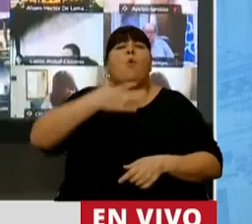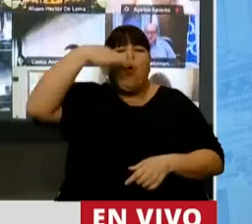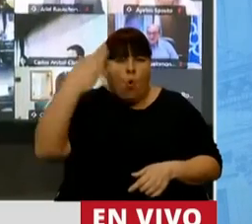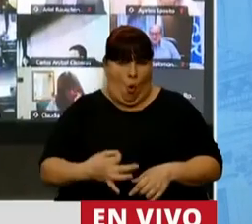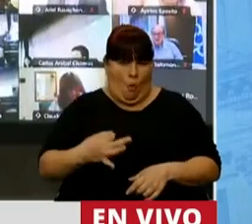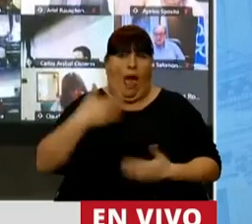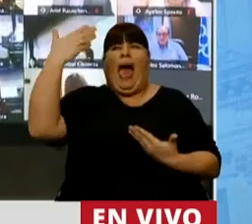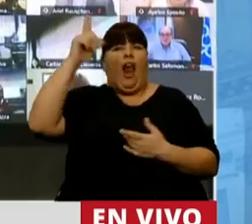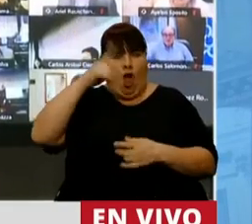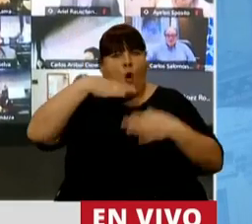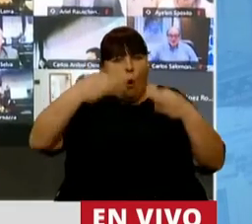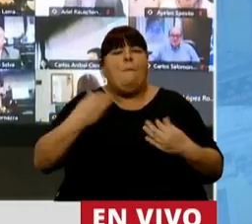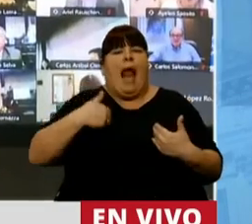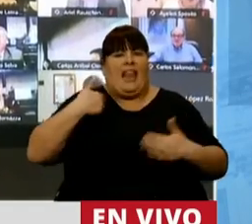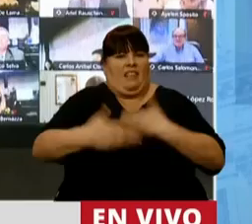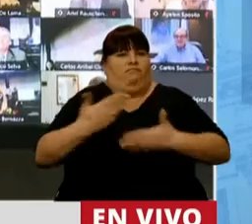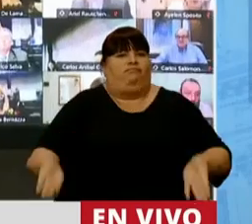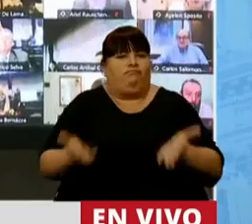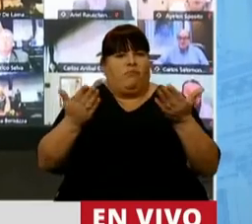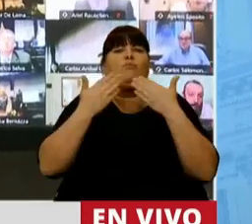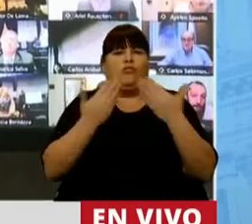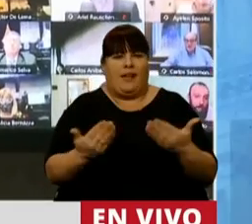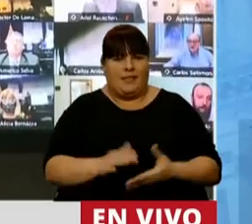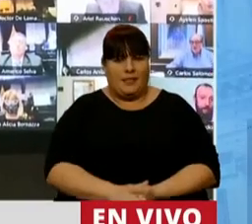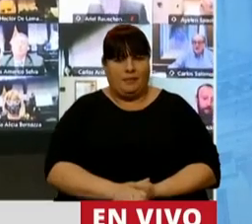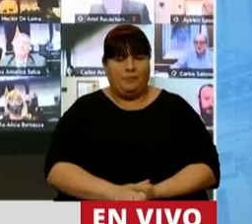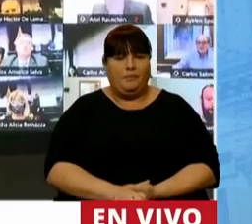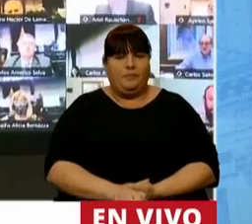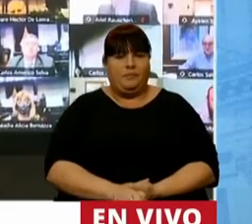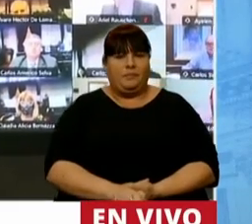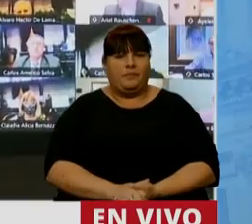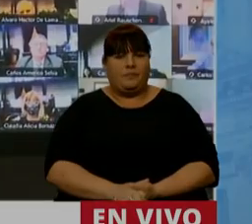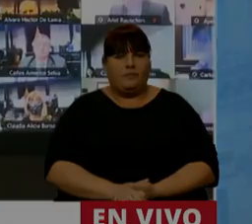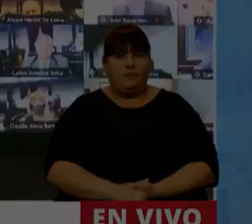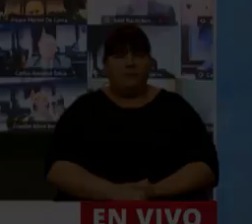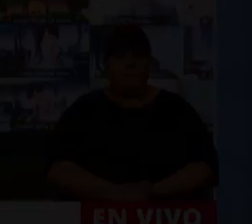hace para poner la Argentina de pie. Muchas gracias. Gracias, diputada San.